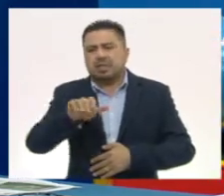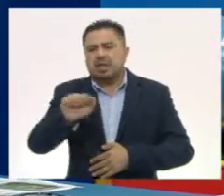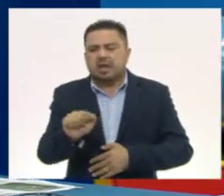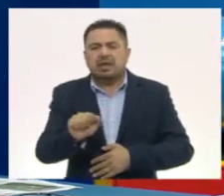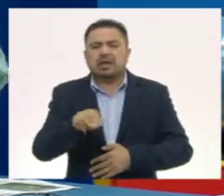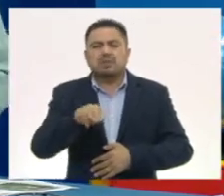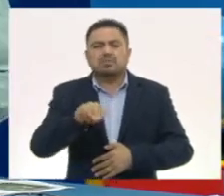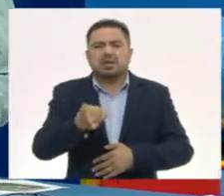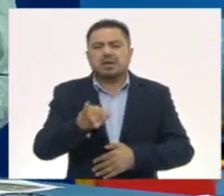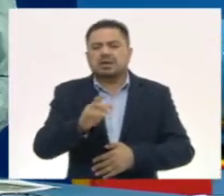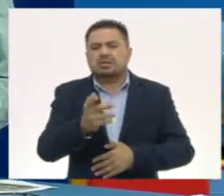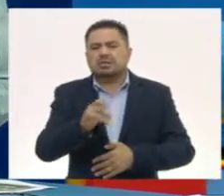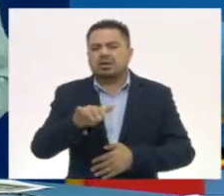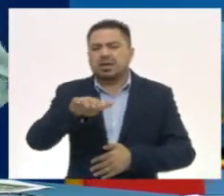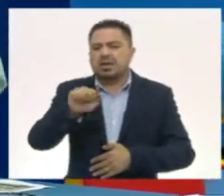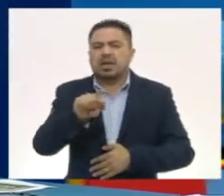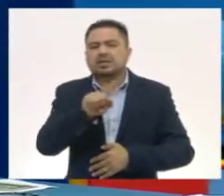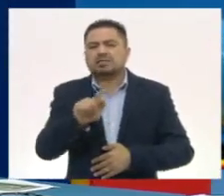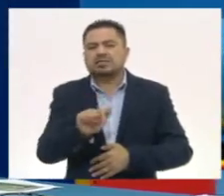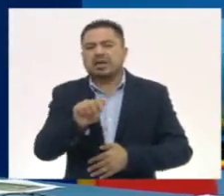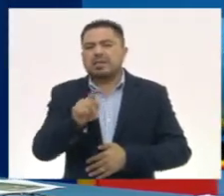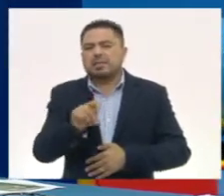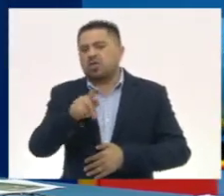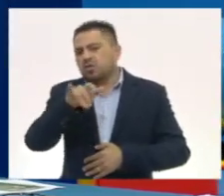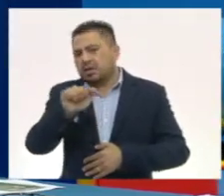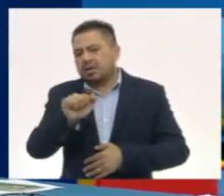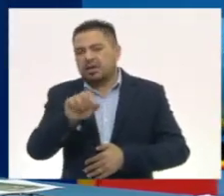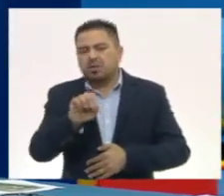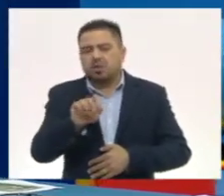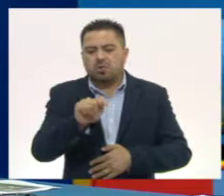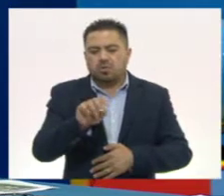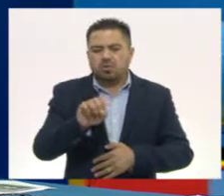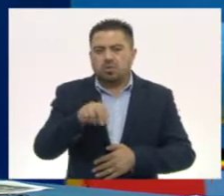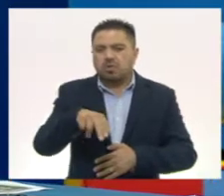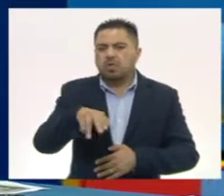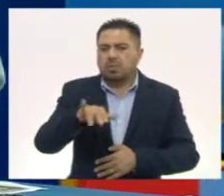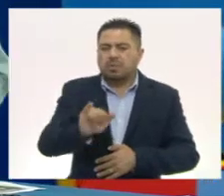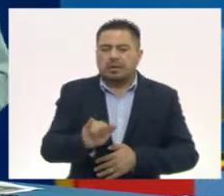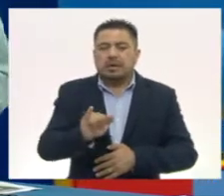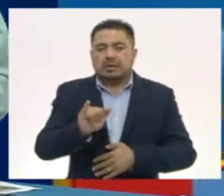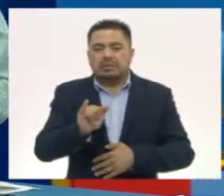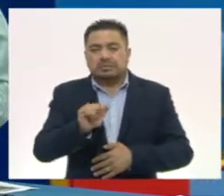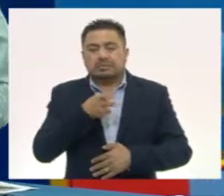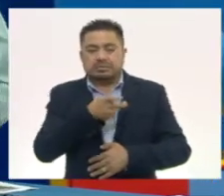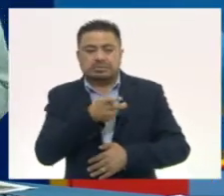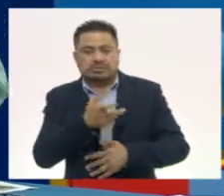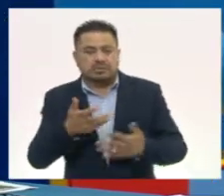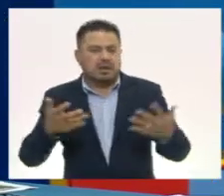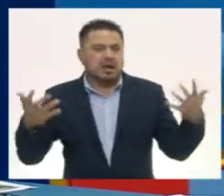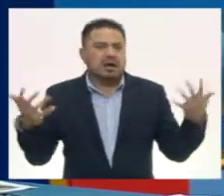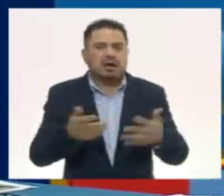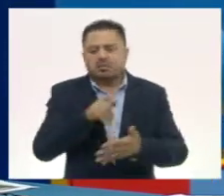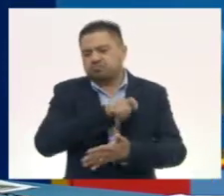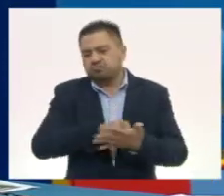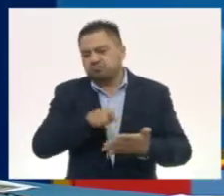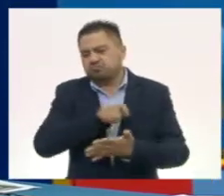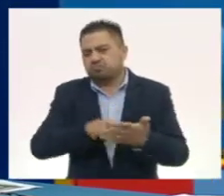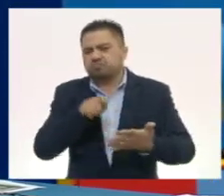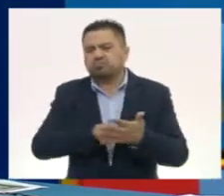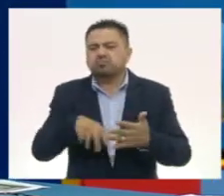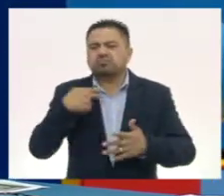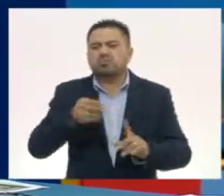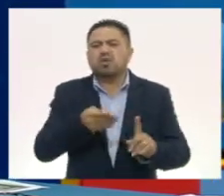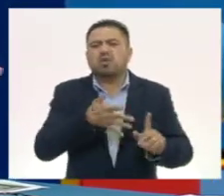mexicas, zapotecas y otomís, entre otros. Principalmente ellos realizaban su escritura en los